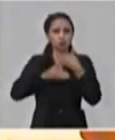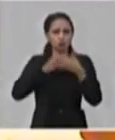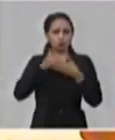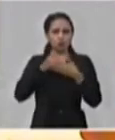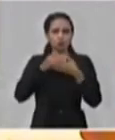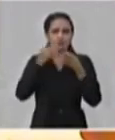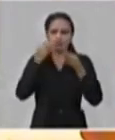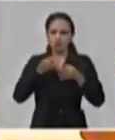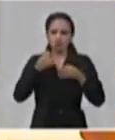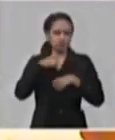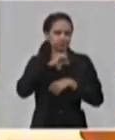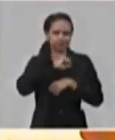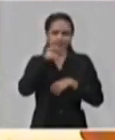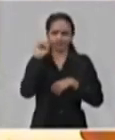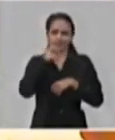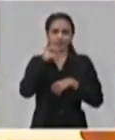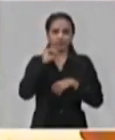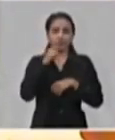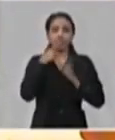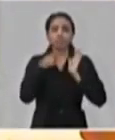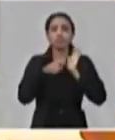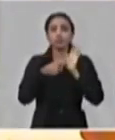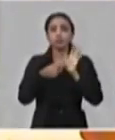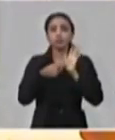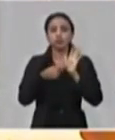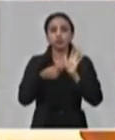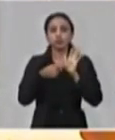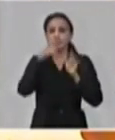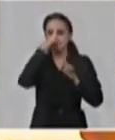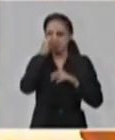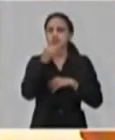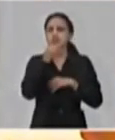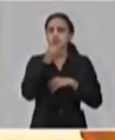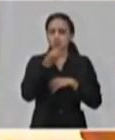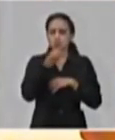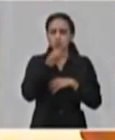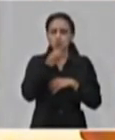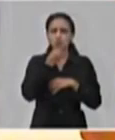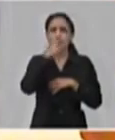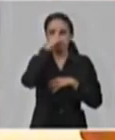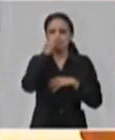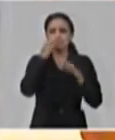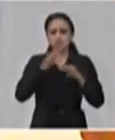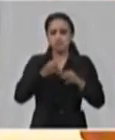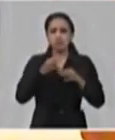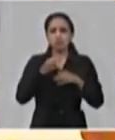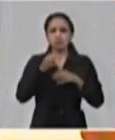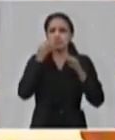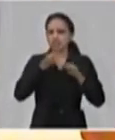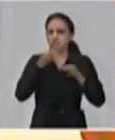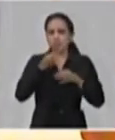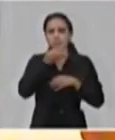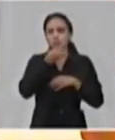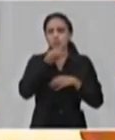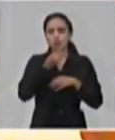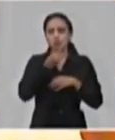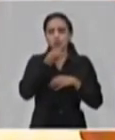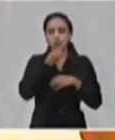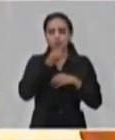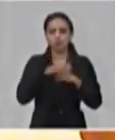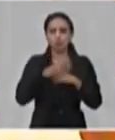seguro en la victoria y demostrando que sí se pudo, sí se puede y siempre se podrá. Muchas